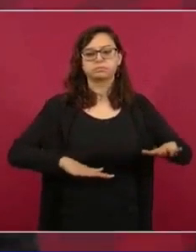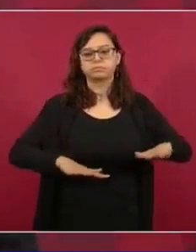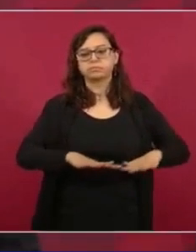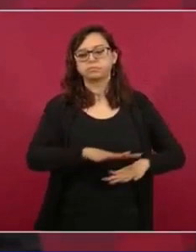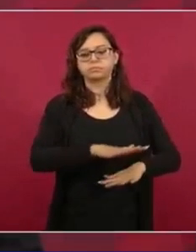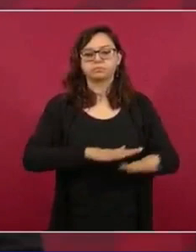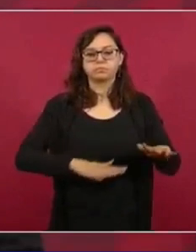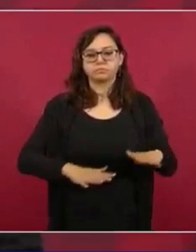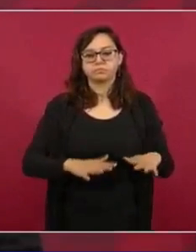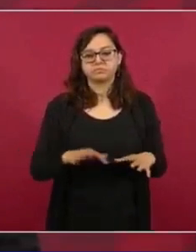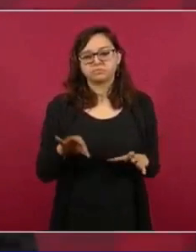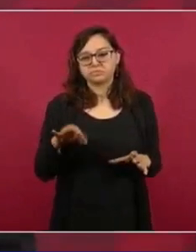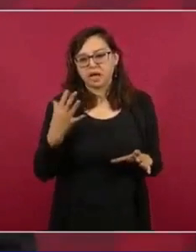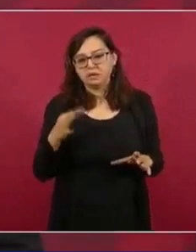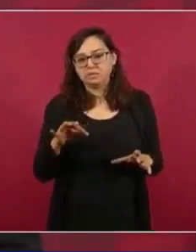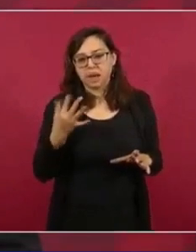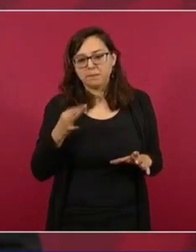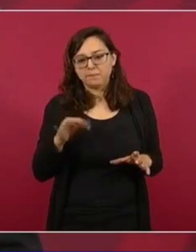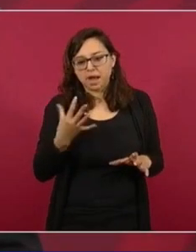y a la botana